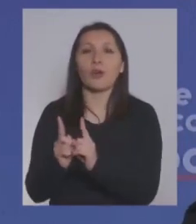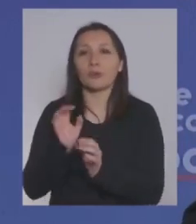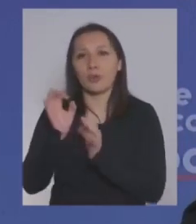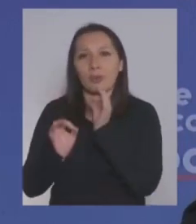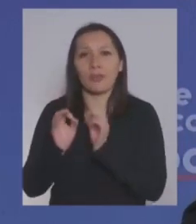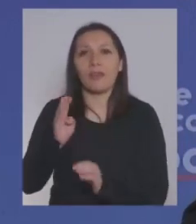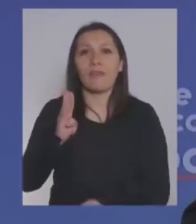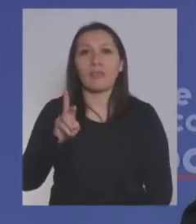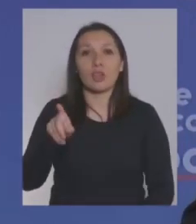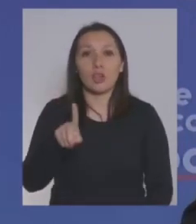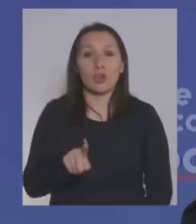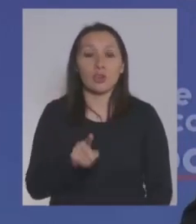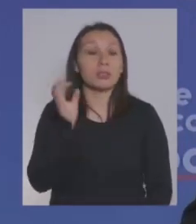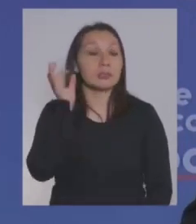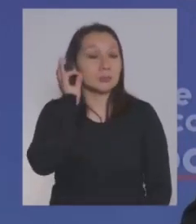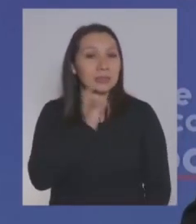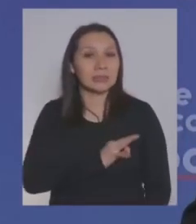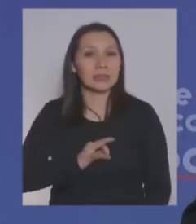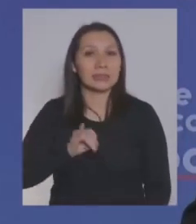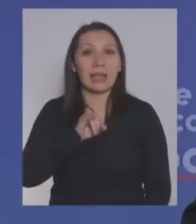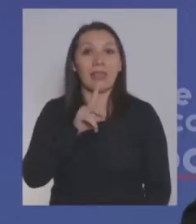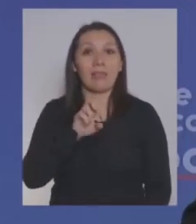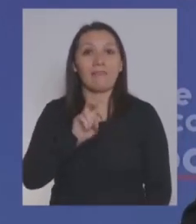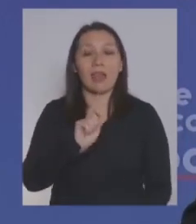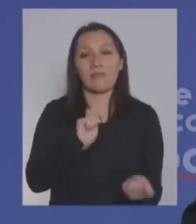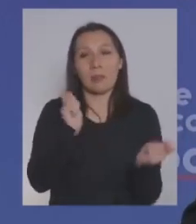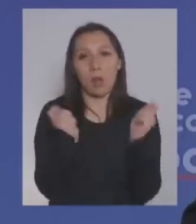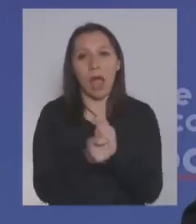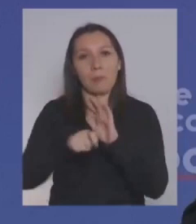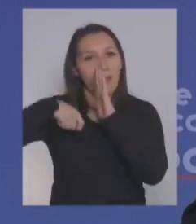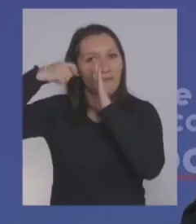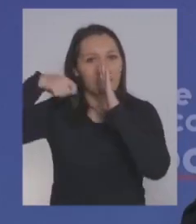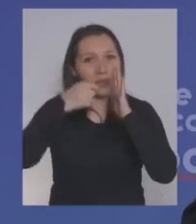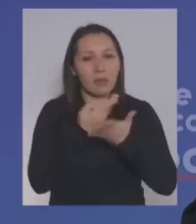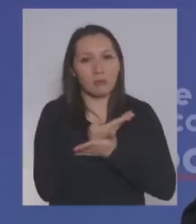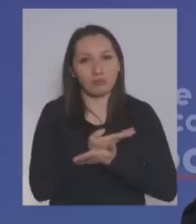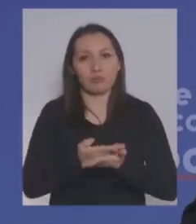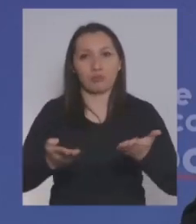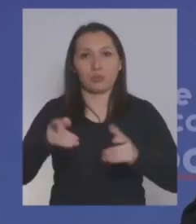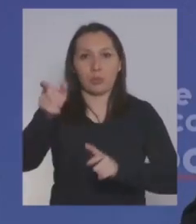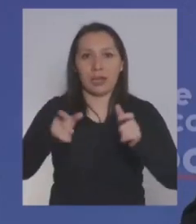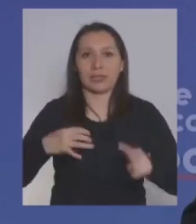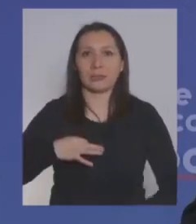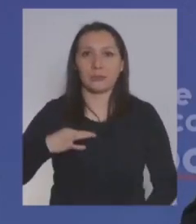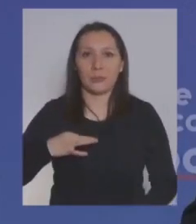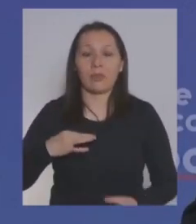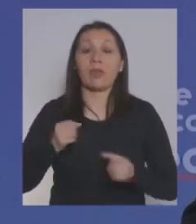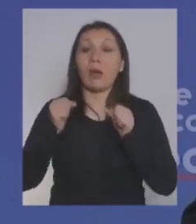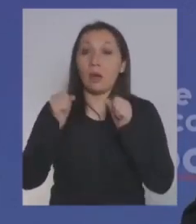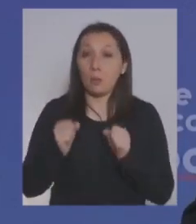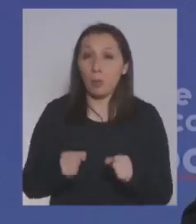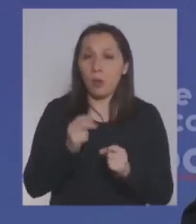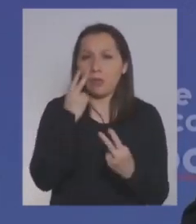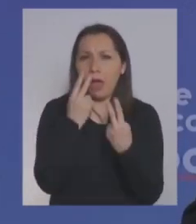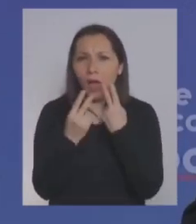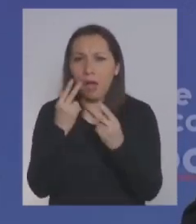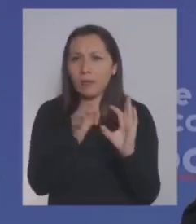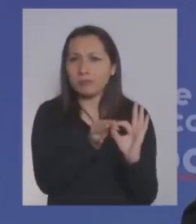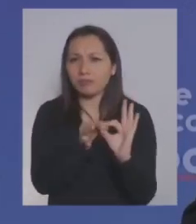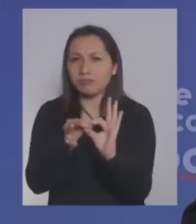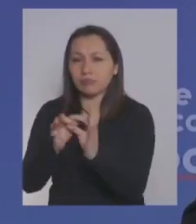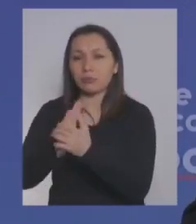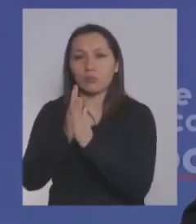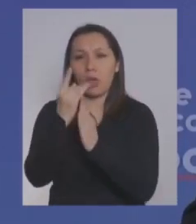del ministro Brioni y de la ministra Saldiva los vamos a transformar en videos para ponerlos a disposición de la ciudadanía para que puedan revisar efectivamente